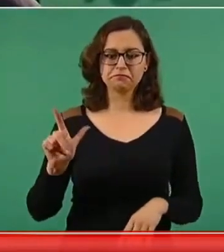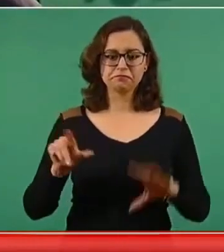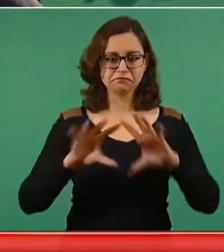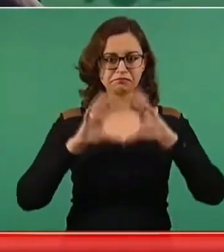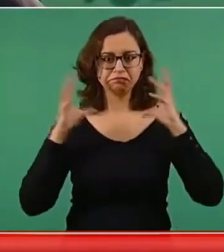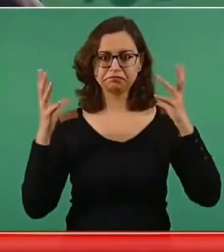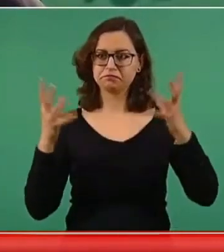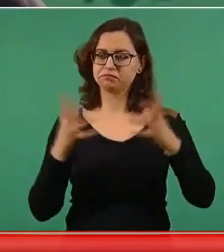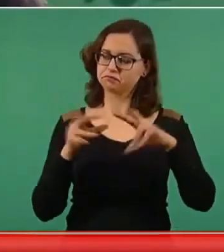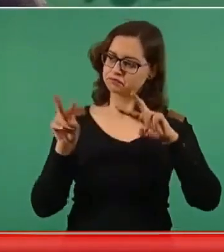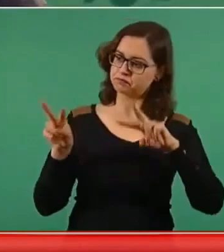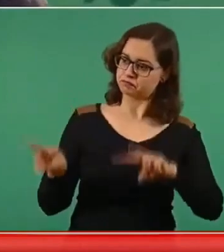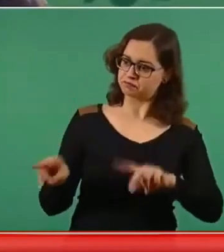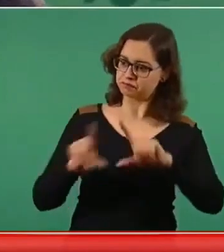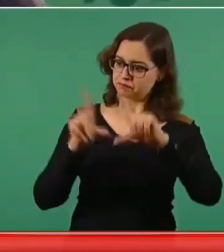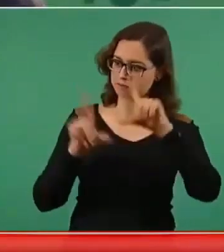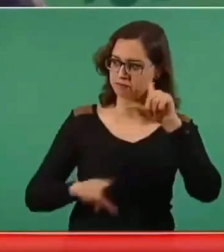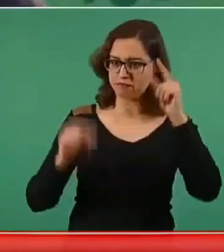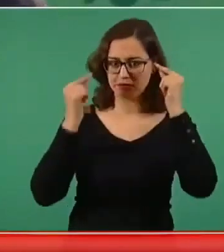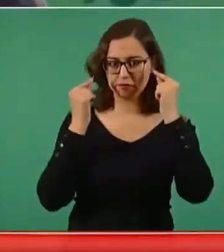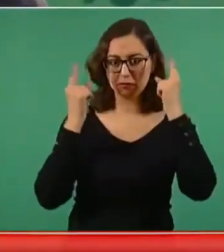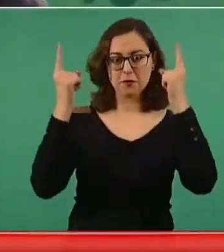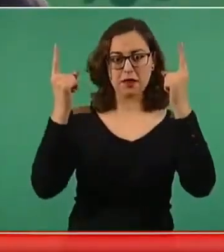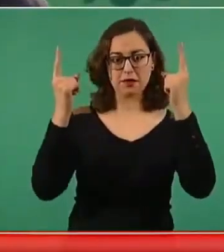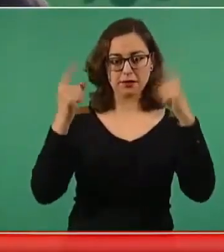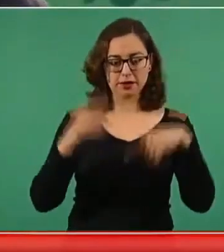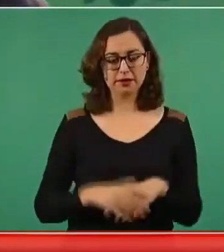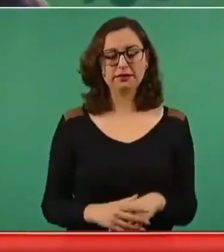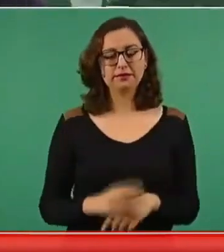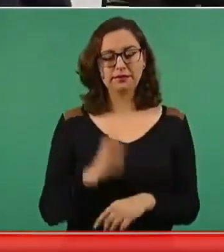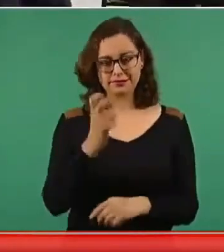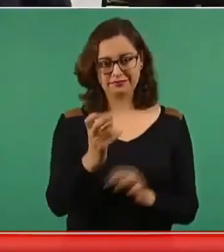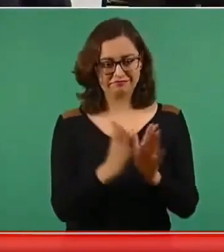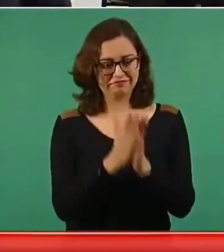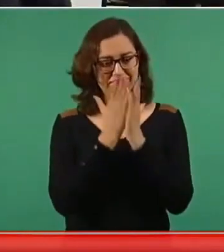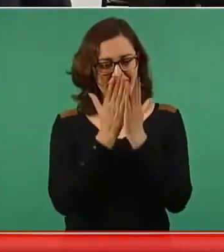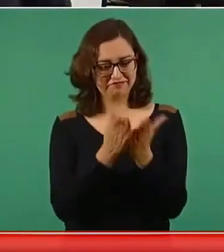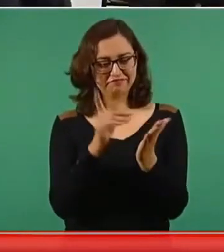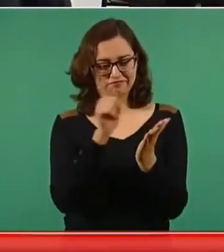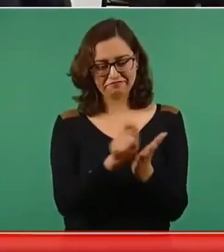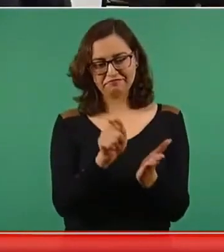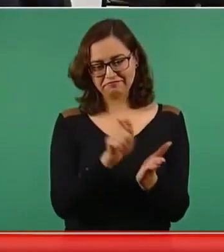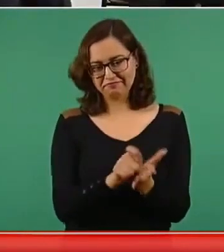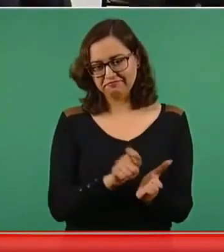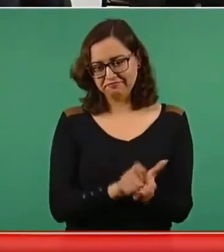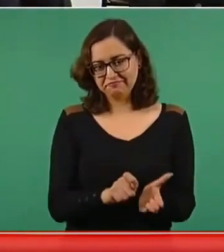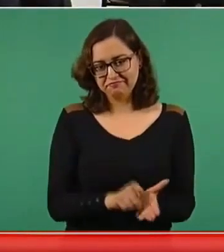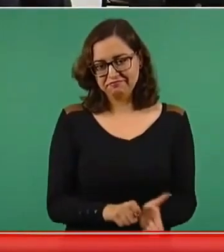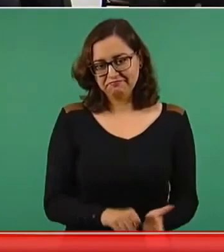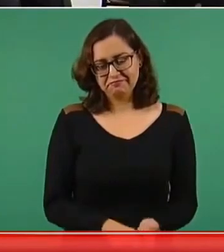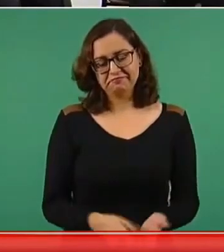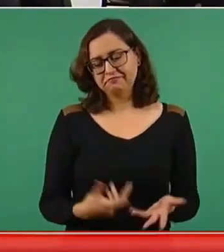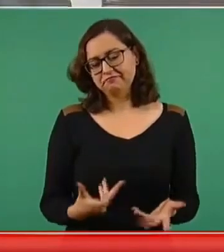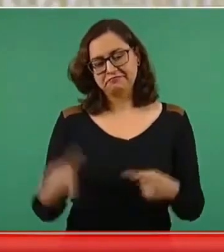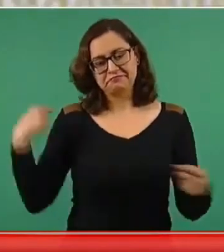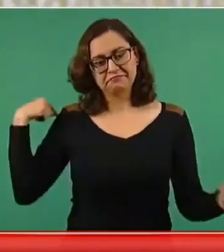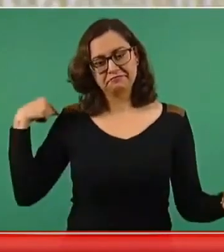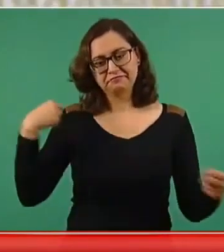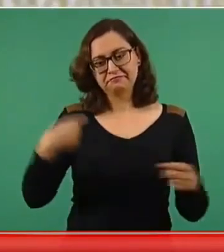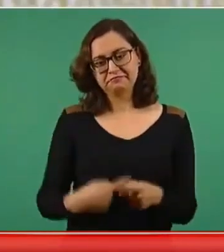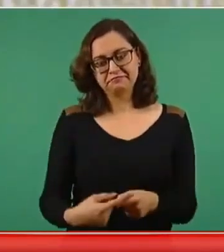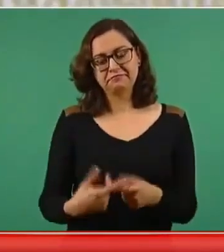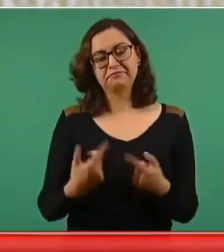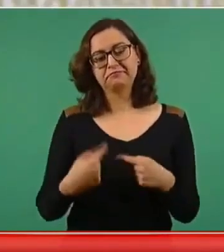naciones. Entonces, pero ahí describo lo que estoy pensando